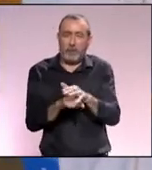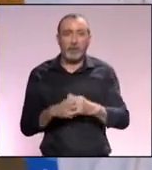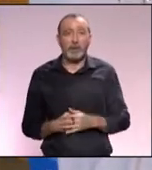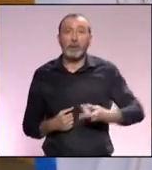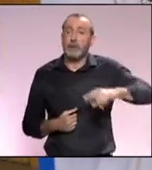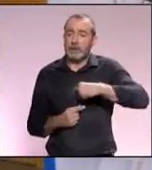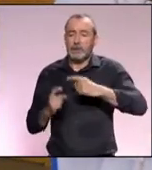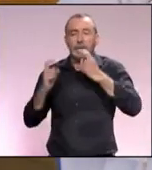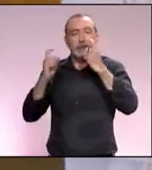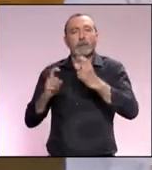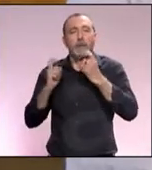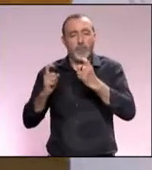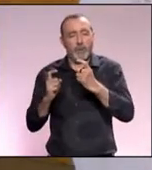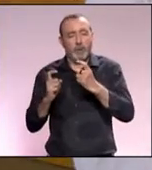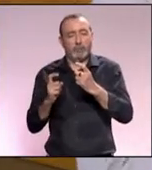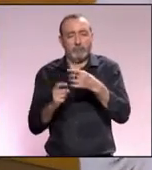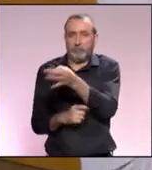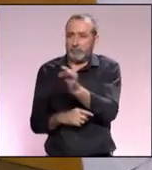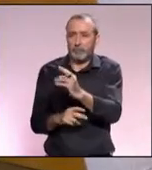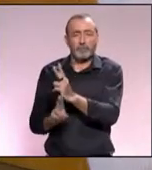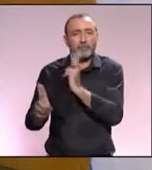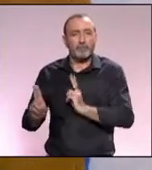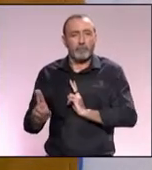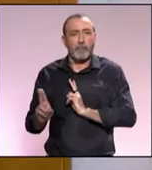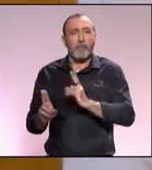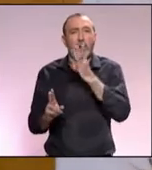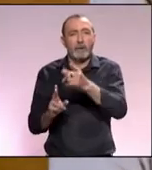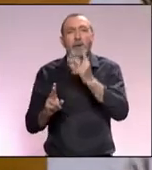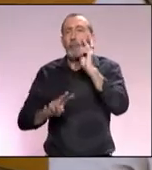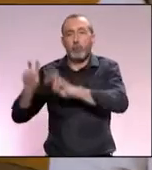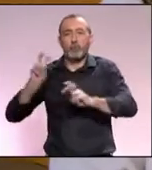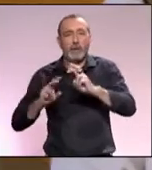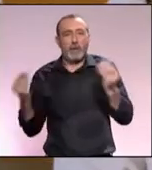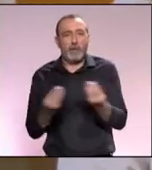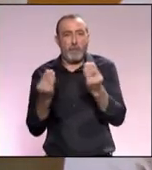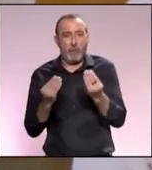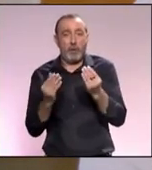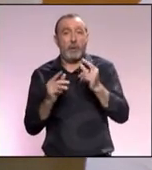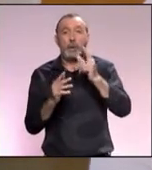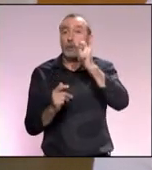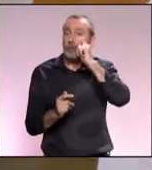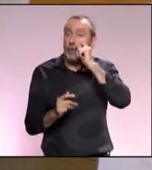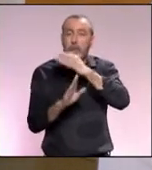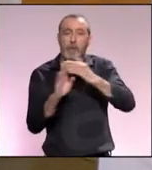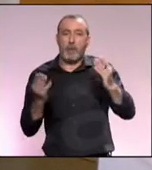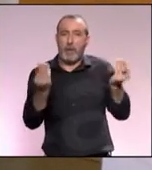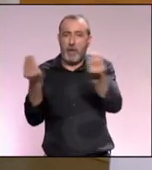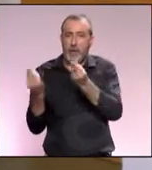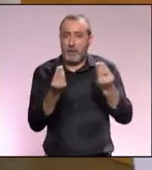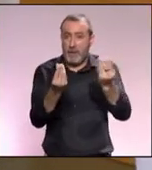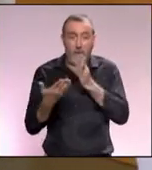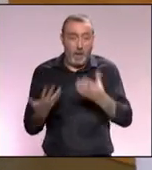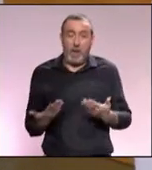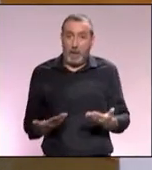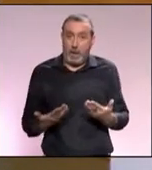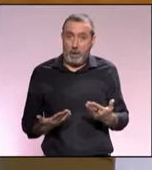debemos de reforzar muchísimo efectivamente estos segmentos de turismo medioambiental porque